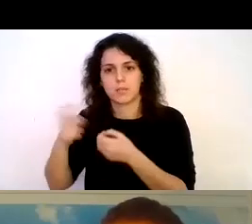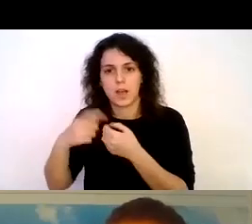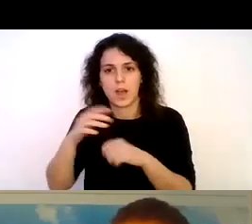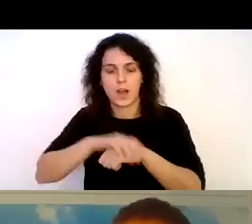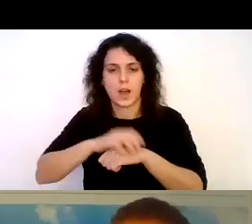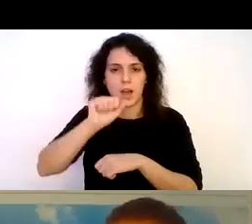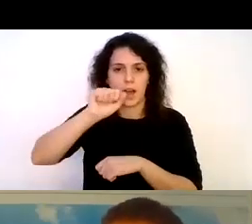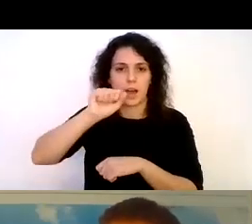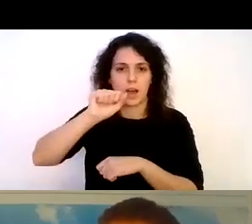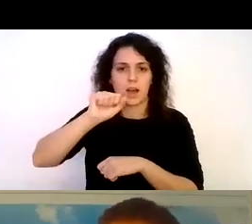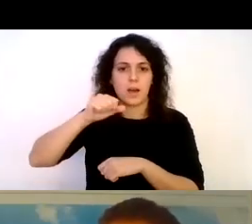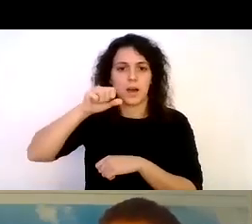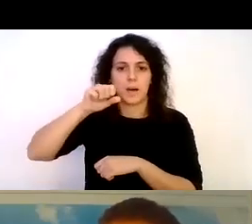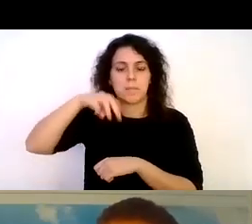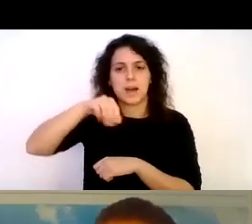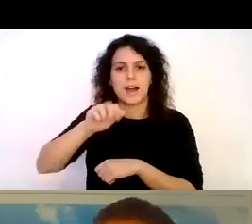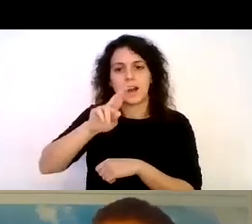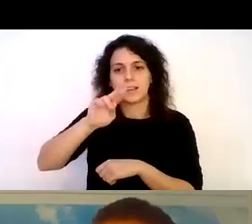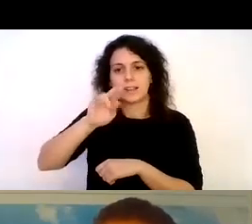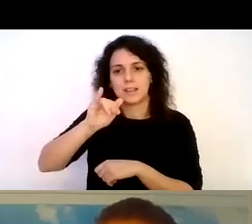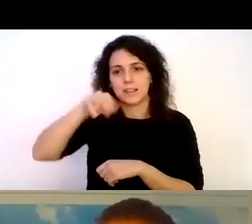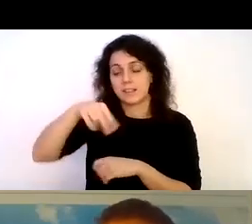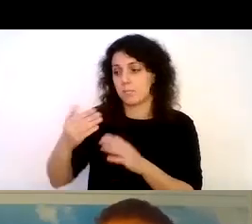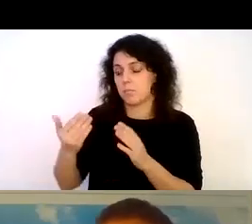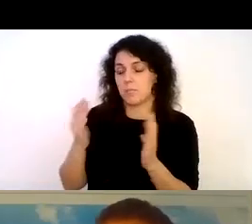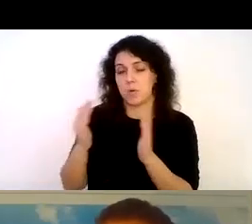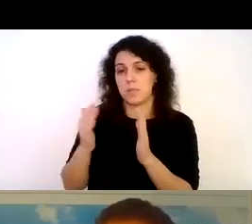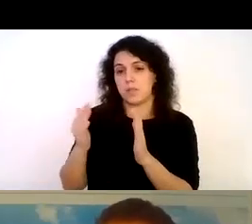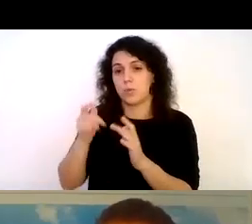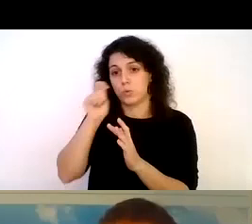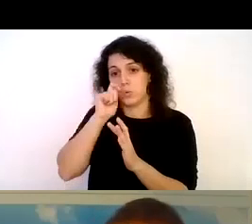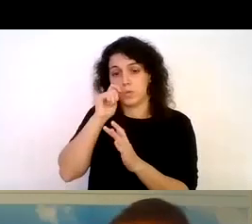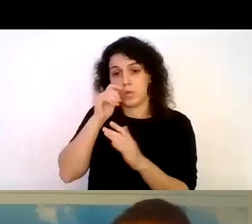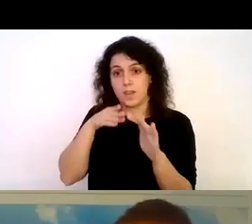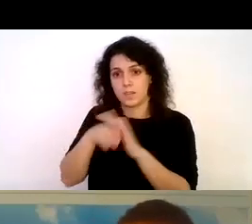Arregui en su momento director del área de turismo accesible